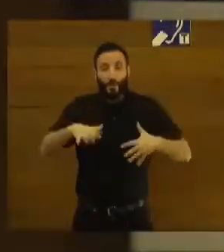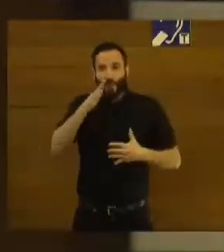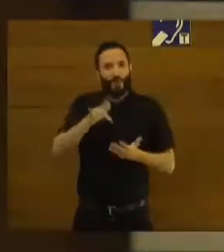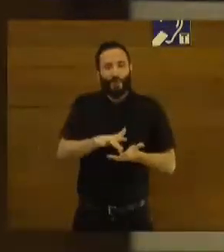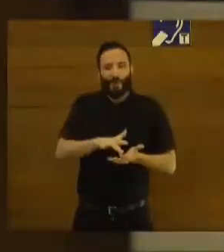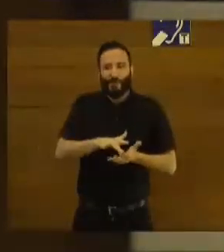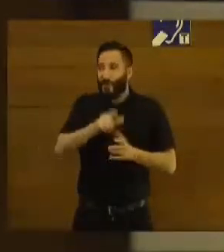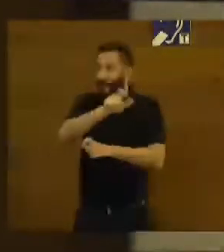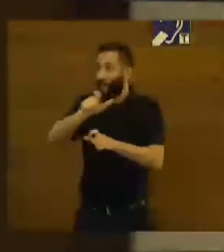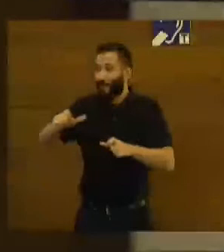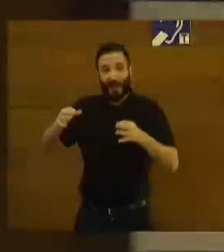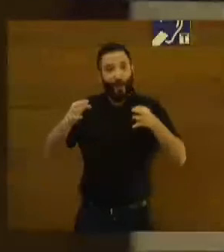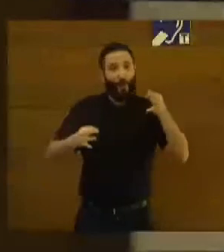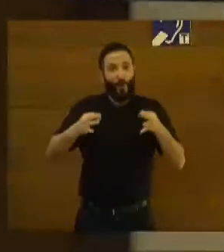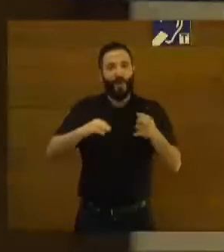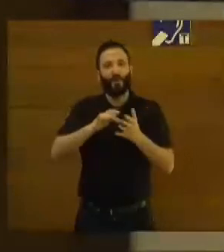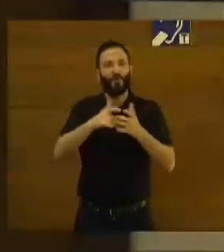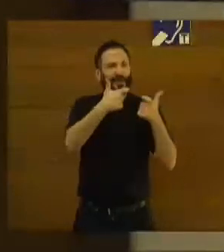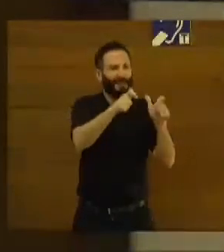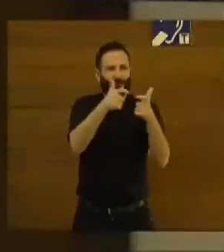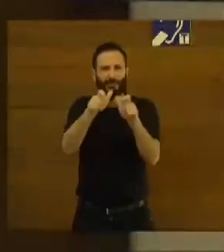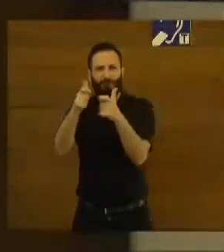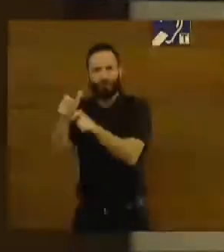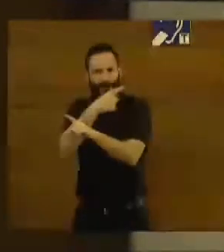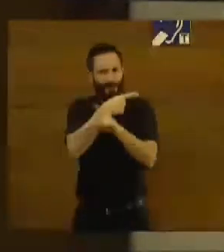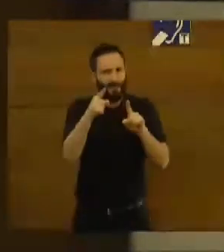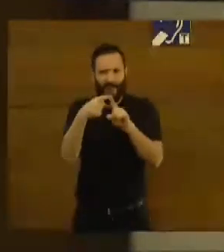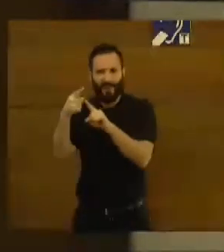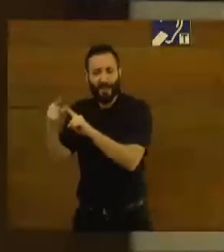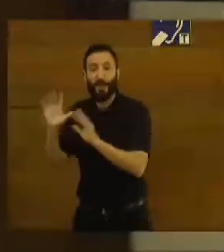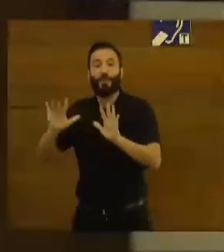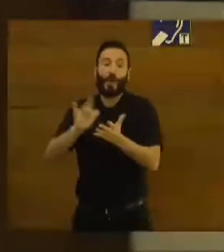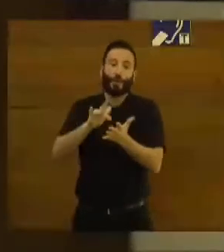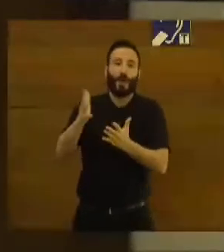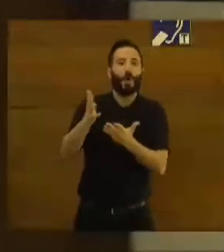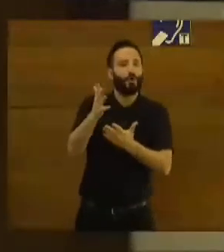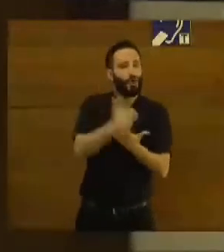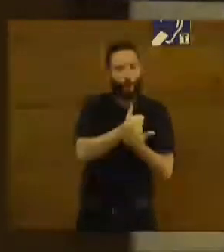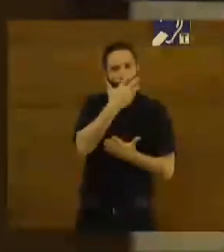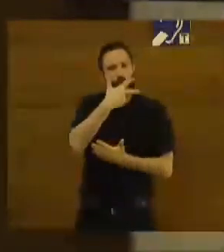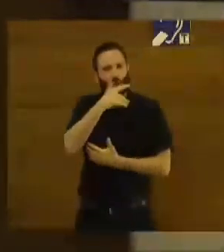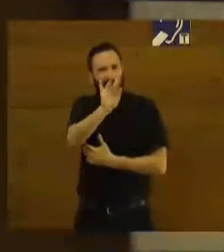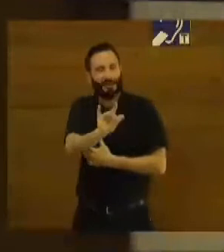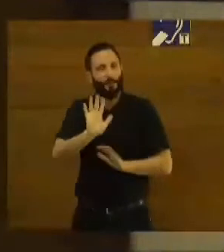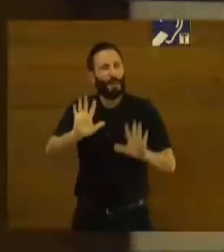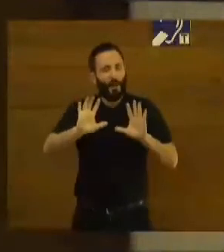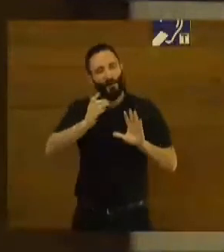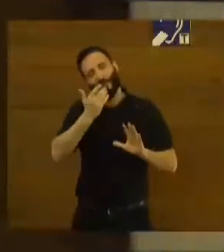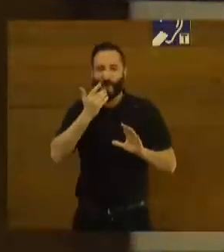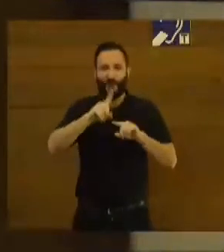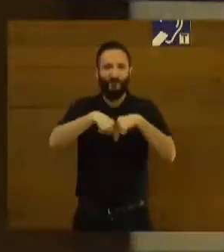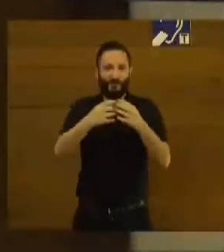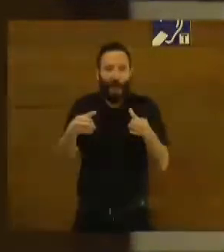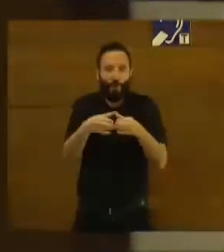jurado venimos de sectores diferentes, ya nos conocemos todos, pero hemos creado una pequeña familia